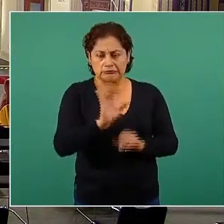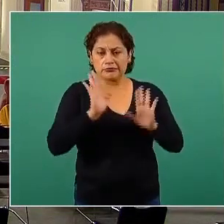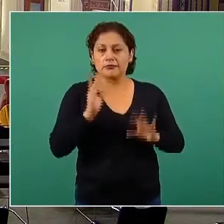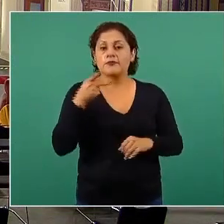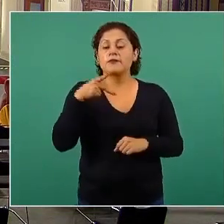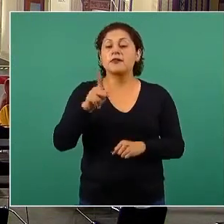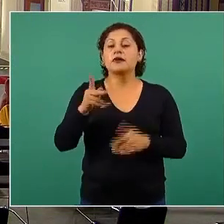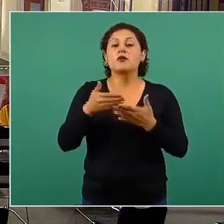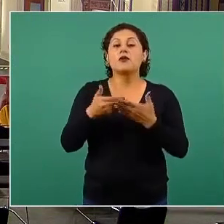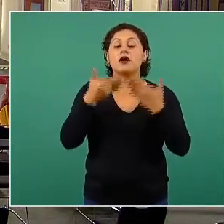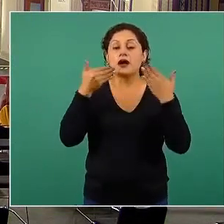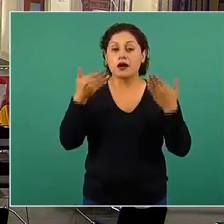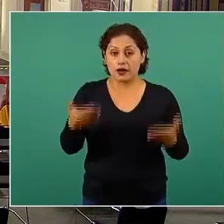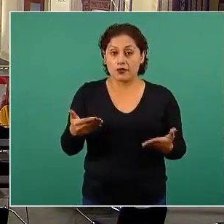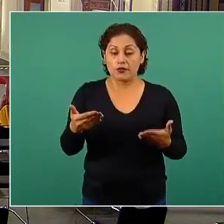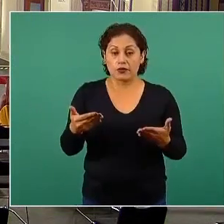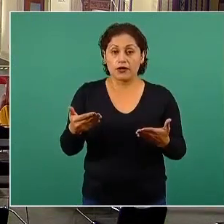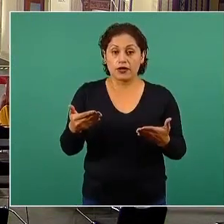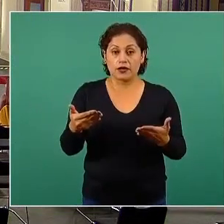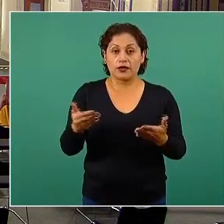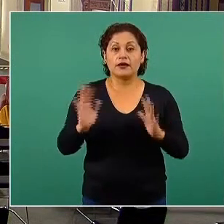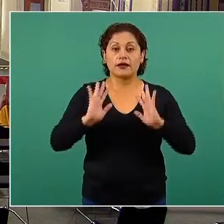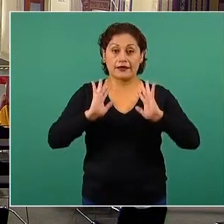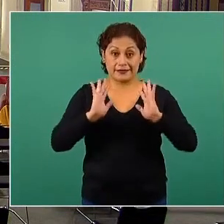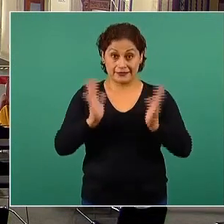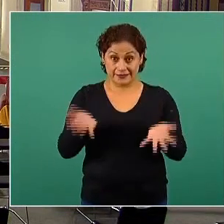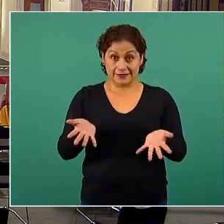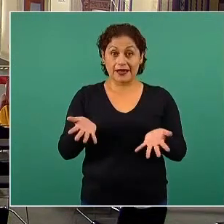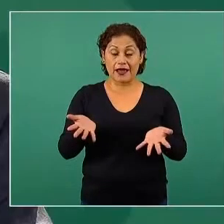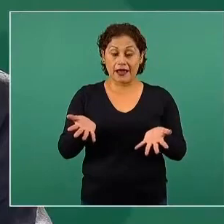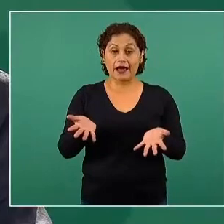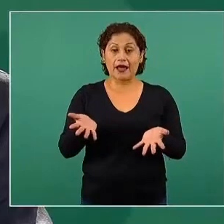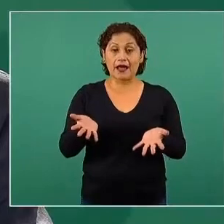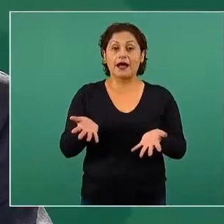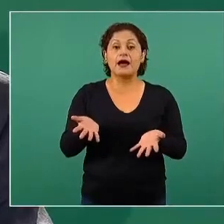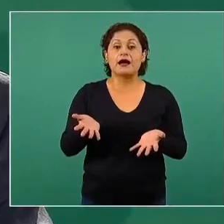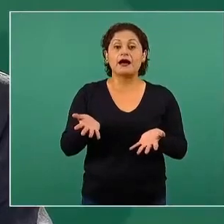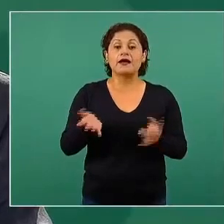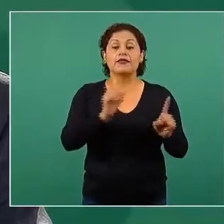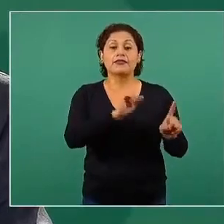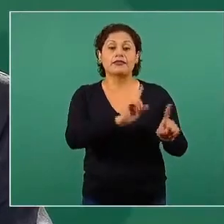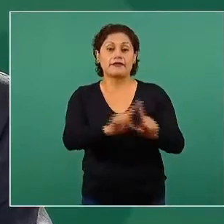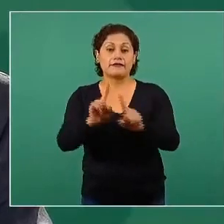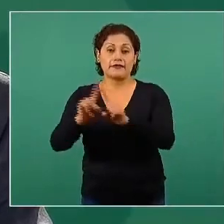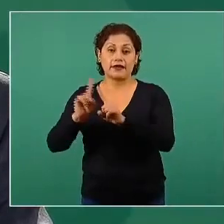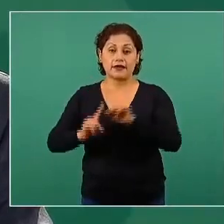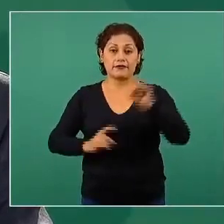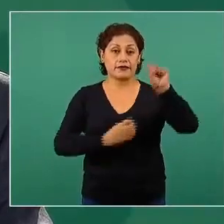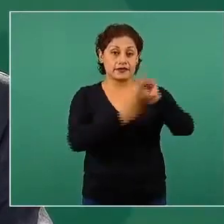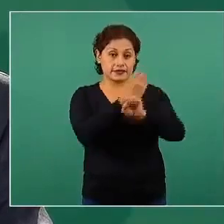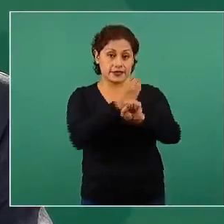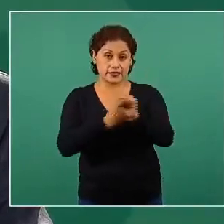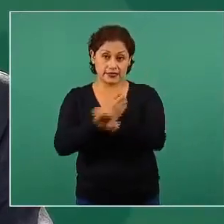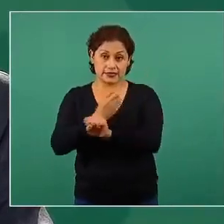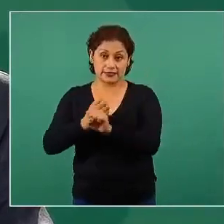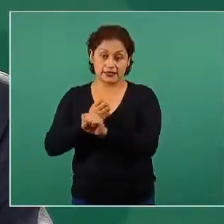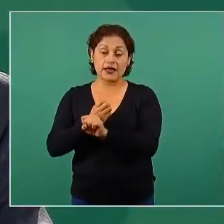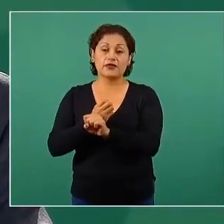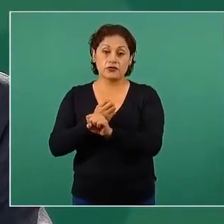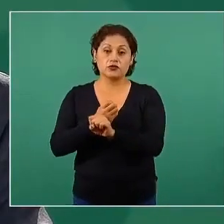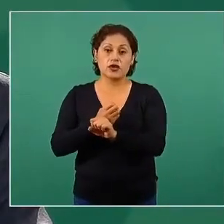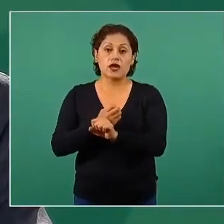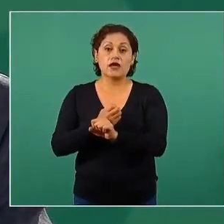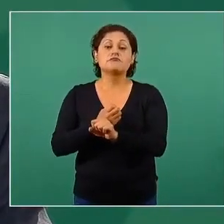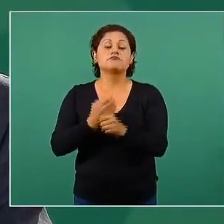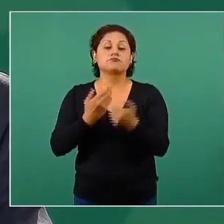estamos en el periodo de próximas aperturas en múltiples entidades federativas, va a ser muy importante